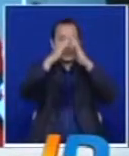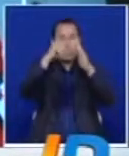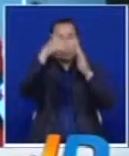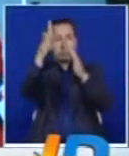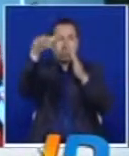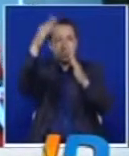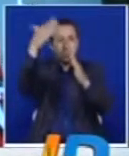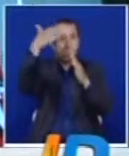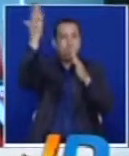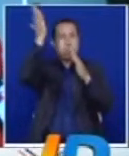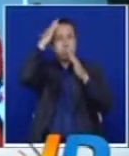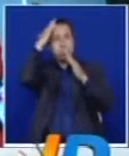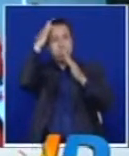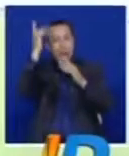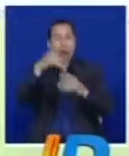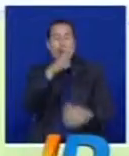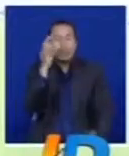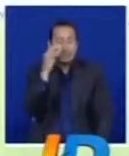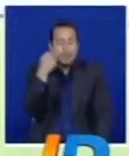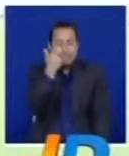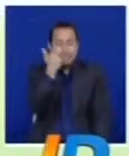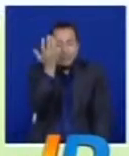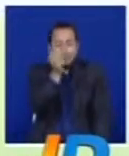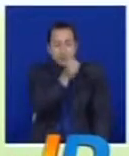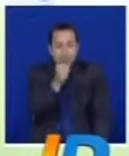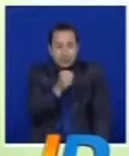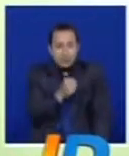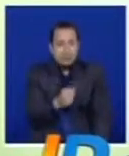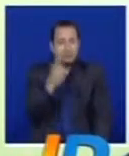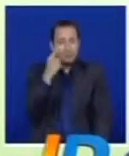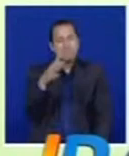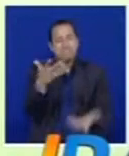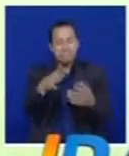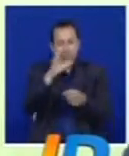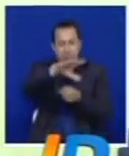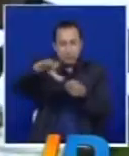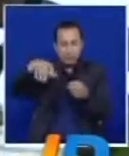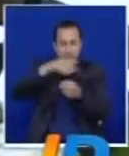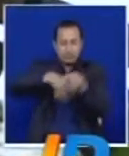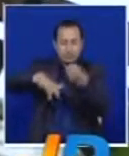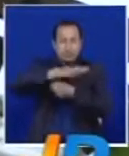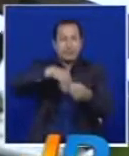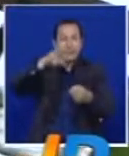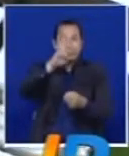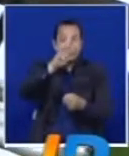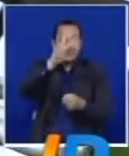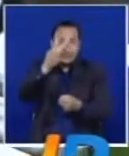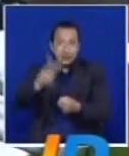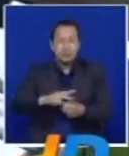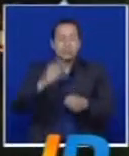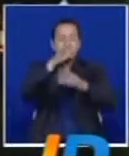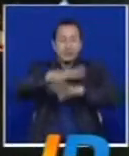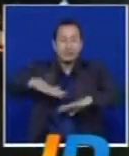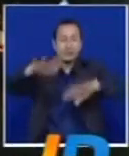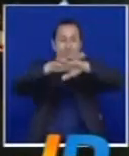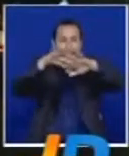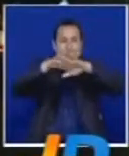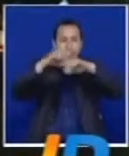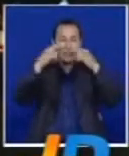afortunadamente no fue muy grave. Por lo menos 32 barrios permanecen sin energía por daños en las redes de transmisión.